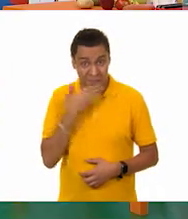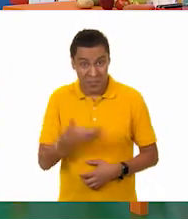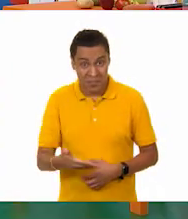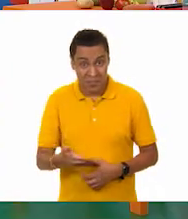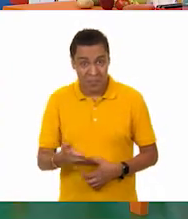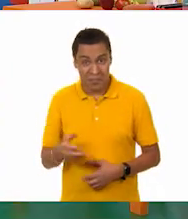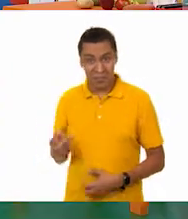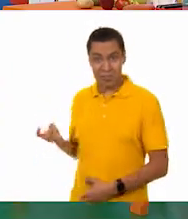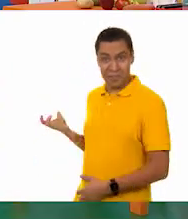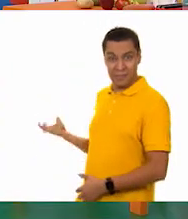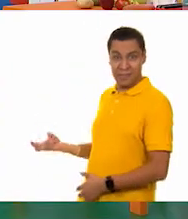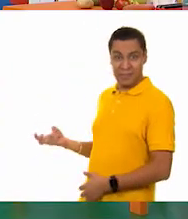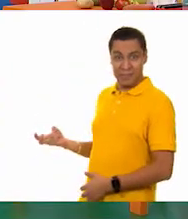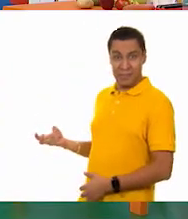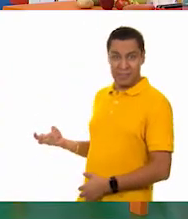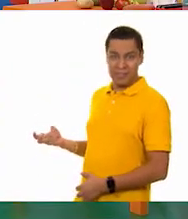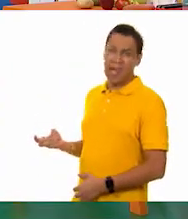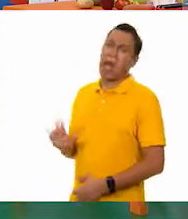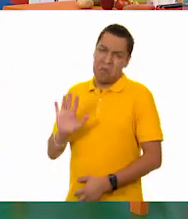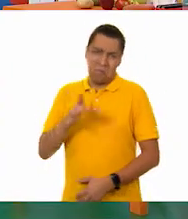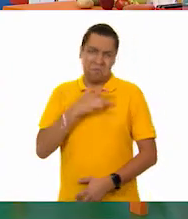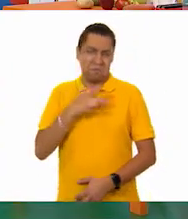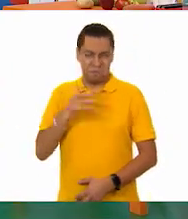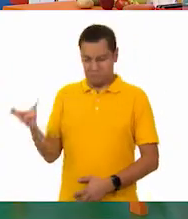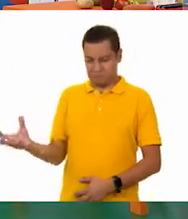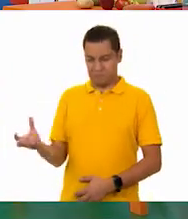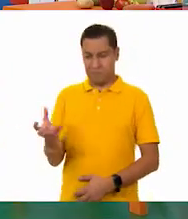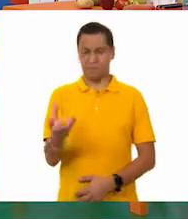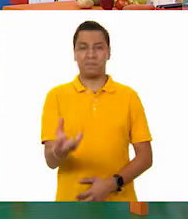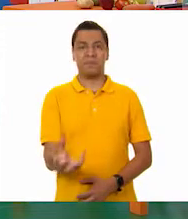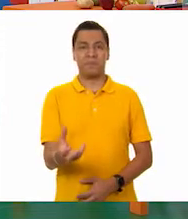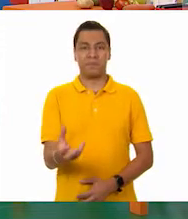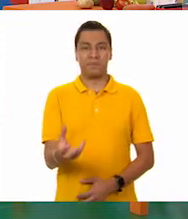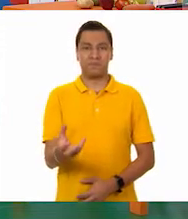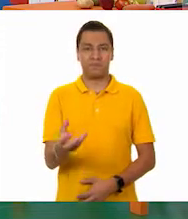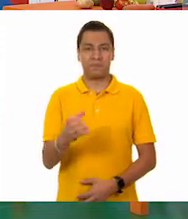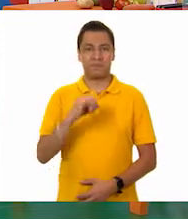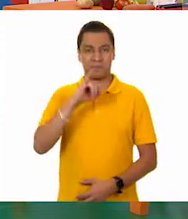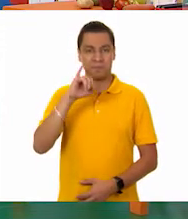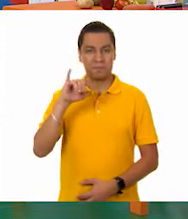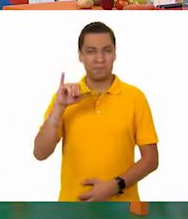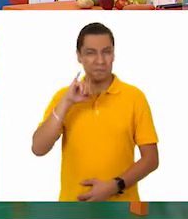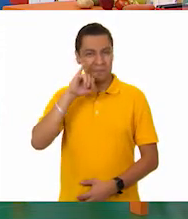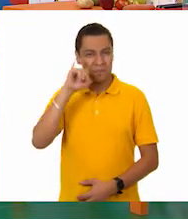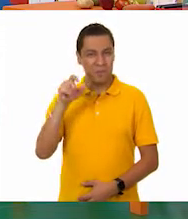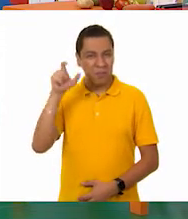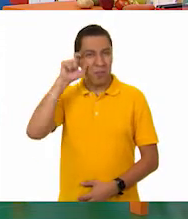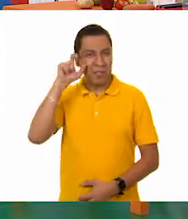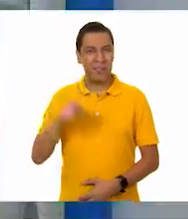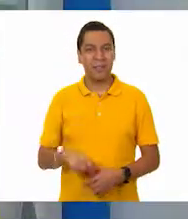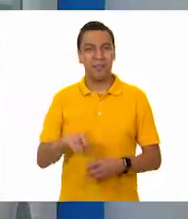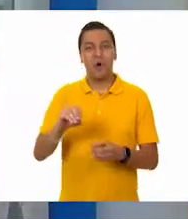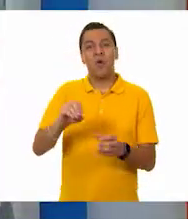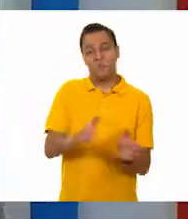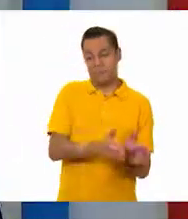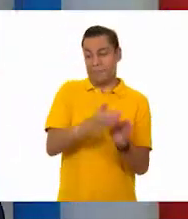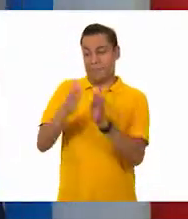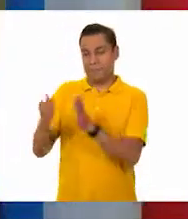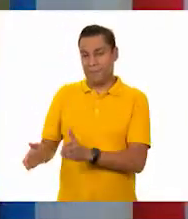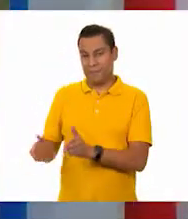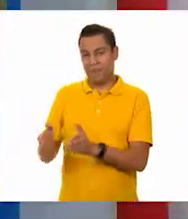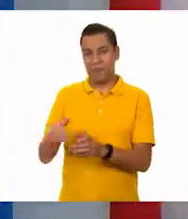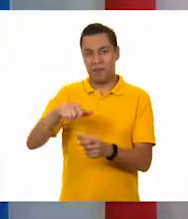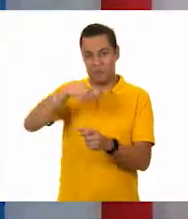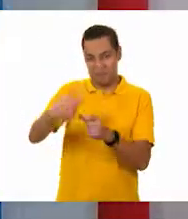bien? ¿Te parece bien? Pongamos al jitomate. Entonces vamos a poner el jitomate y ponemos de este lado... ¿Al plátano? El plátano. Muy bien. De acuerdo.